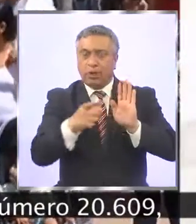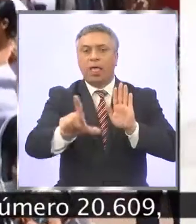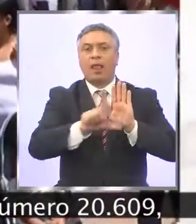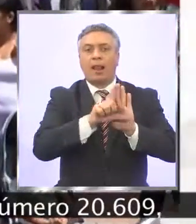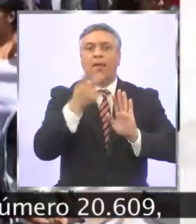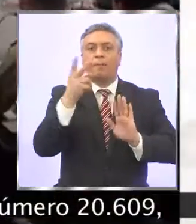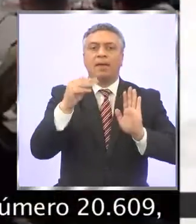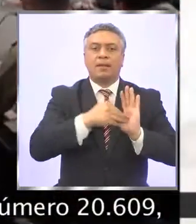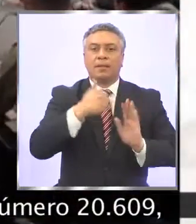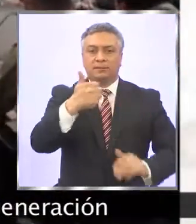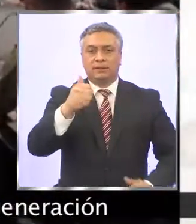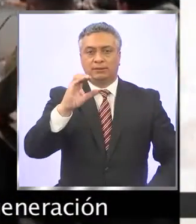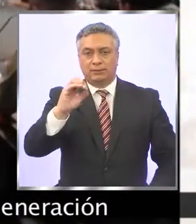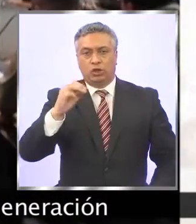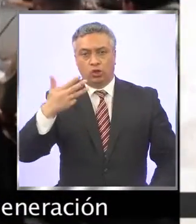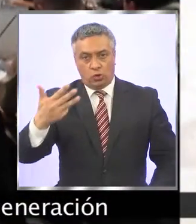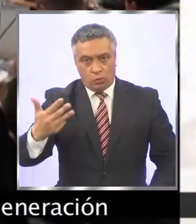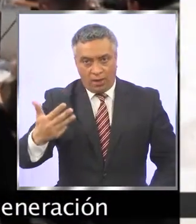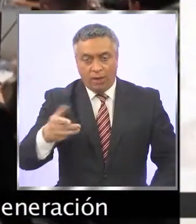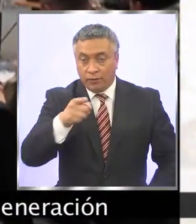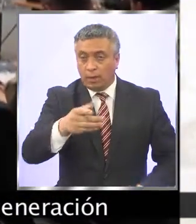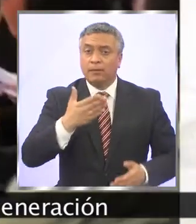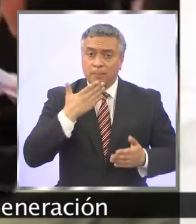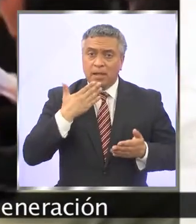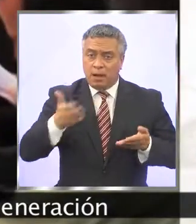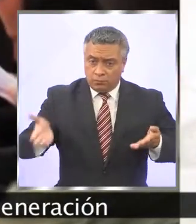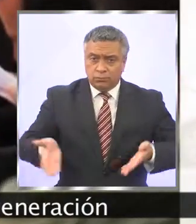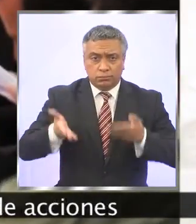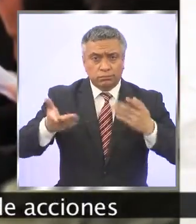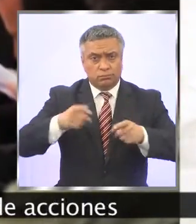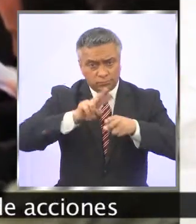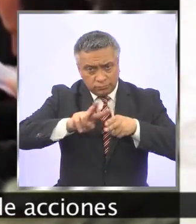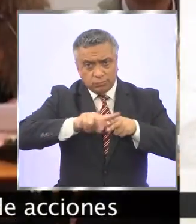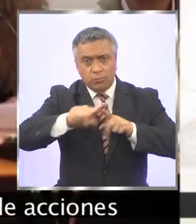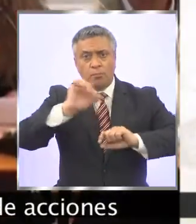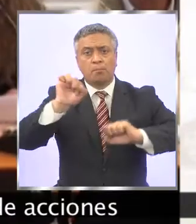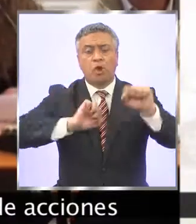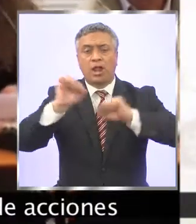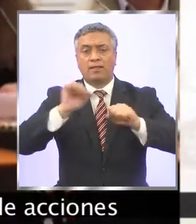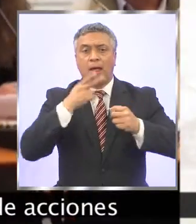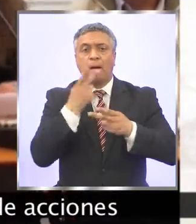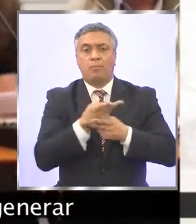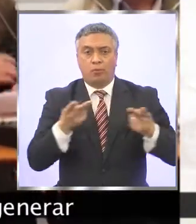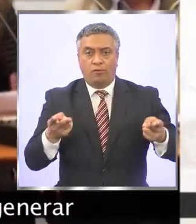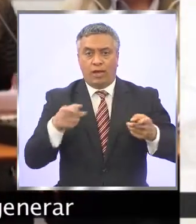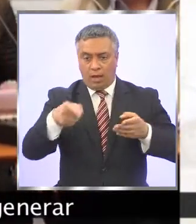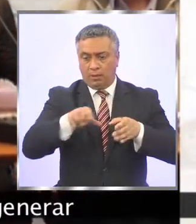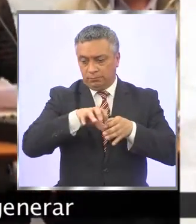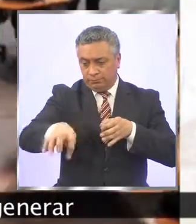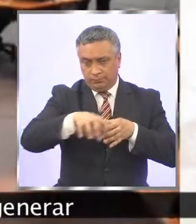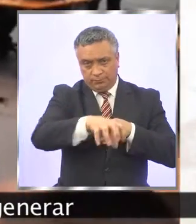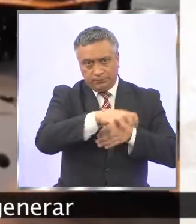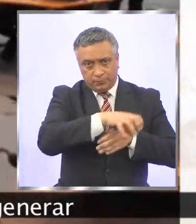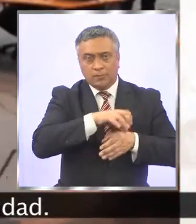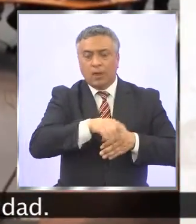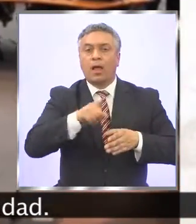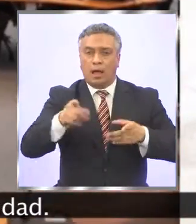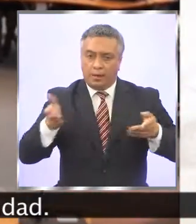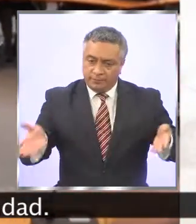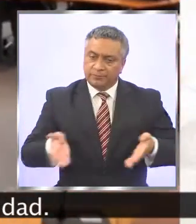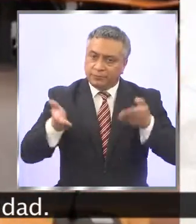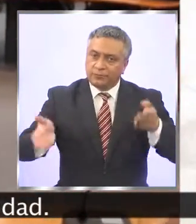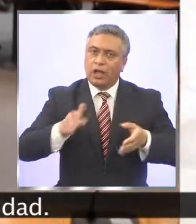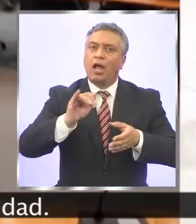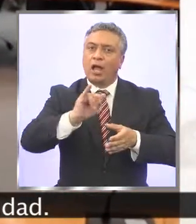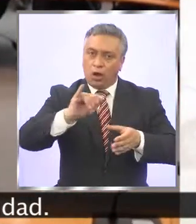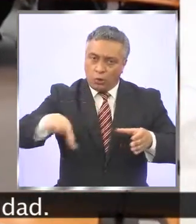20.609. De igual forma promueve la generación de políticas públicas a través de acciones territoriales masivas para generar inclusión